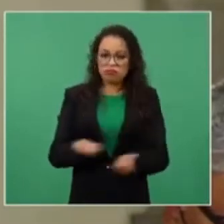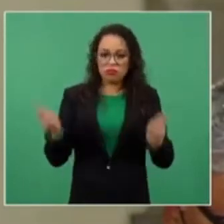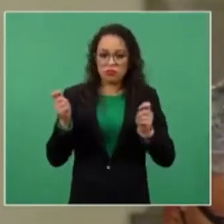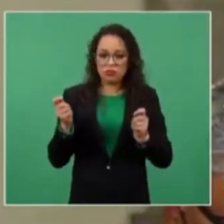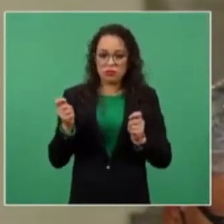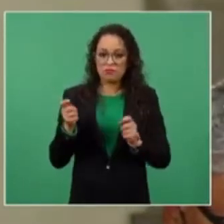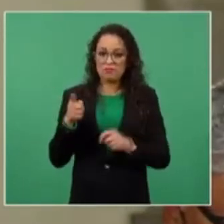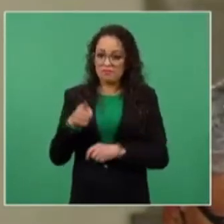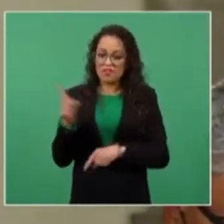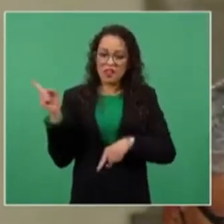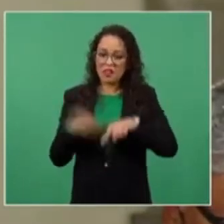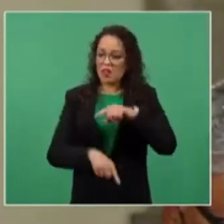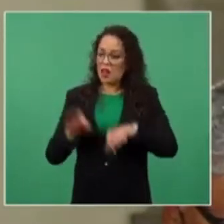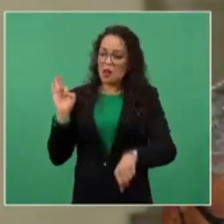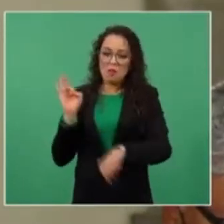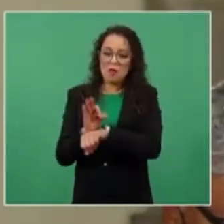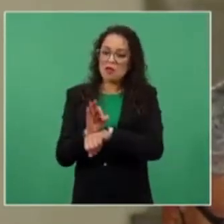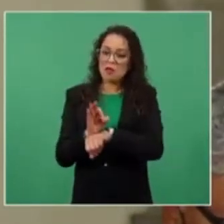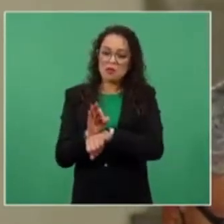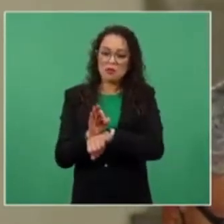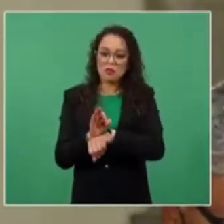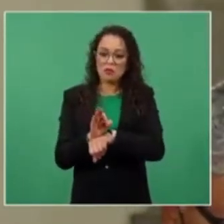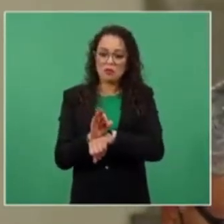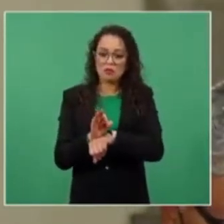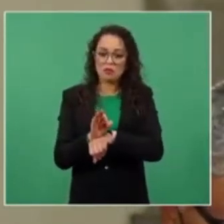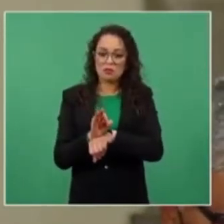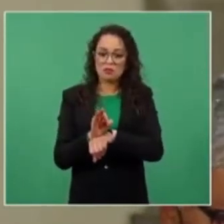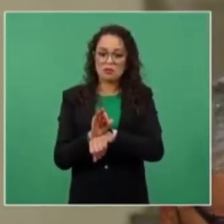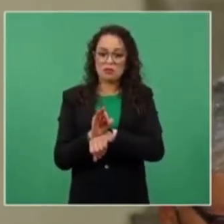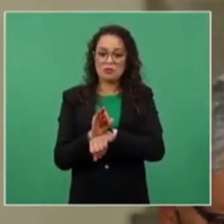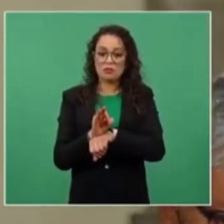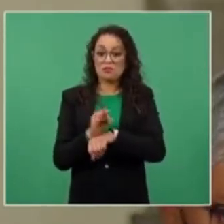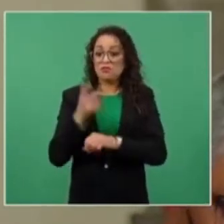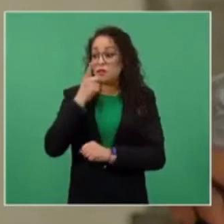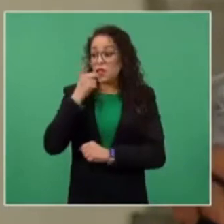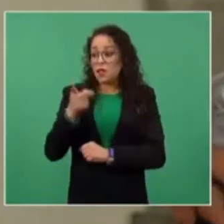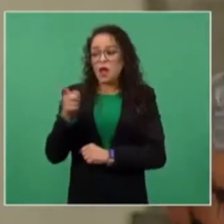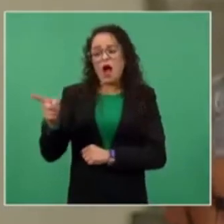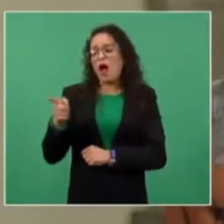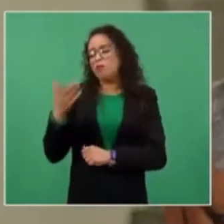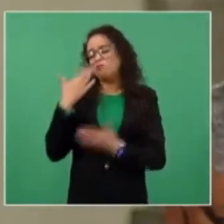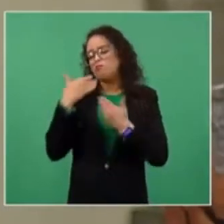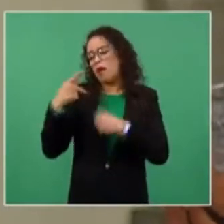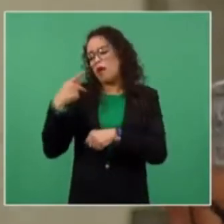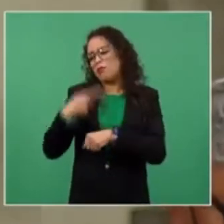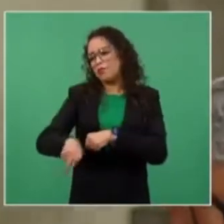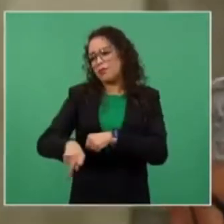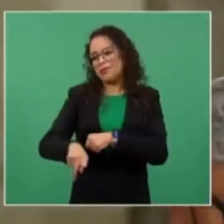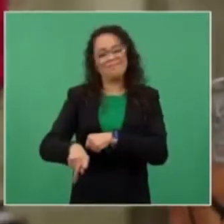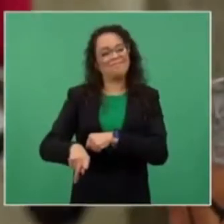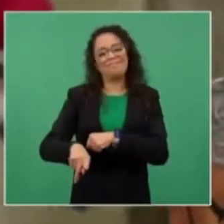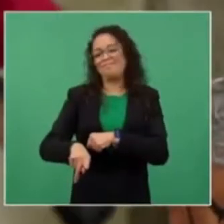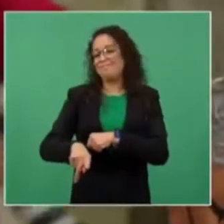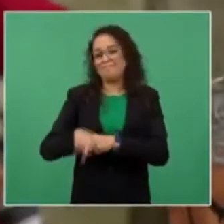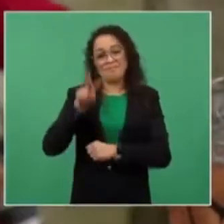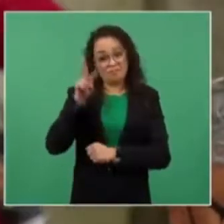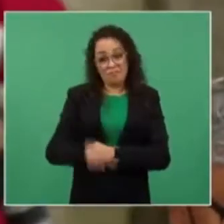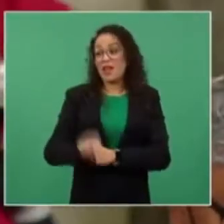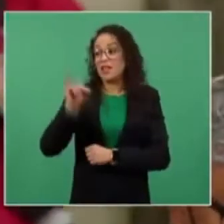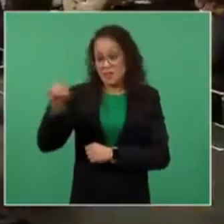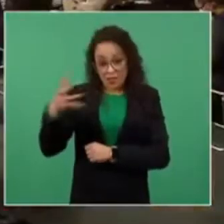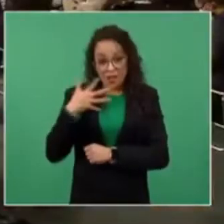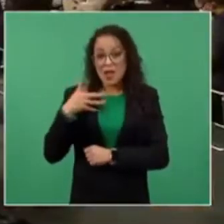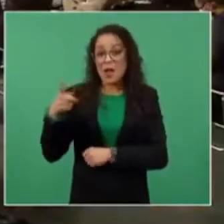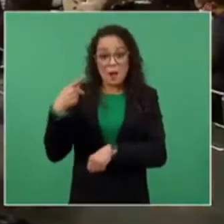protección al compañero Jesús Lemus, fue que ya no estaba en peligro, y por supuesto que ya no estaba en peligro, porque él se tuvo que ir del país.